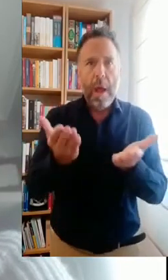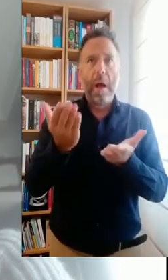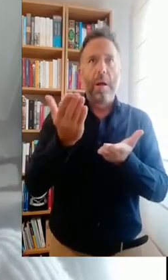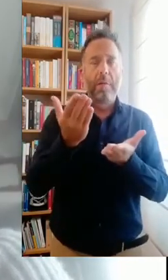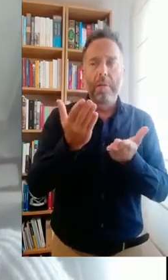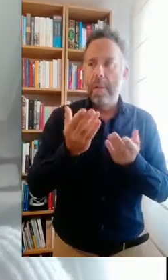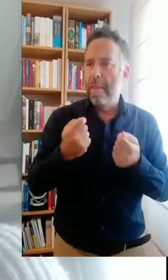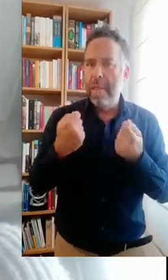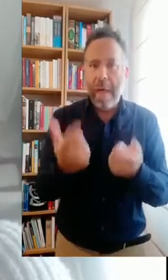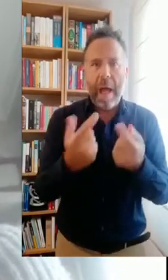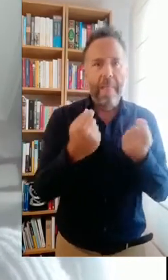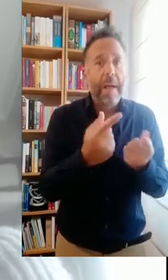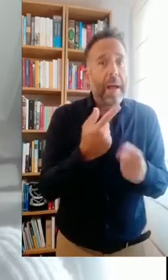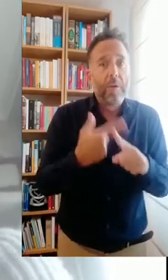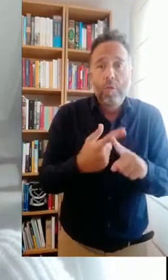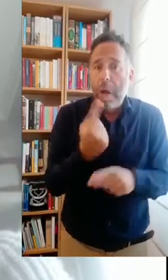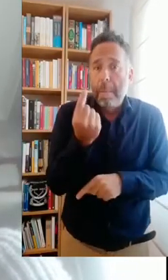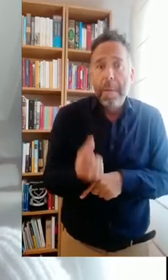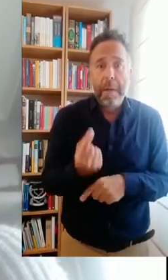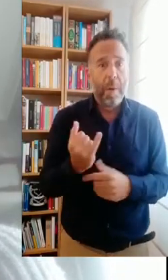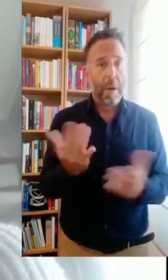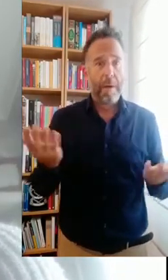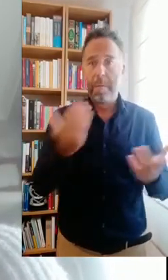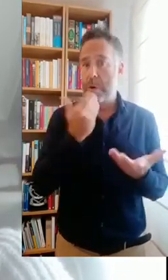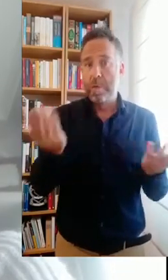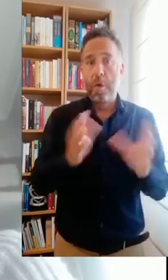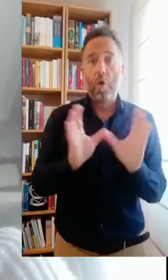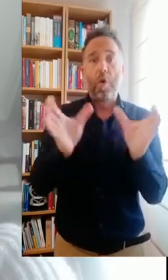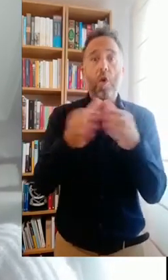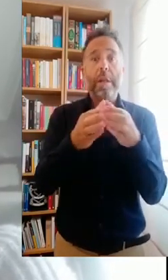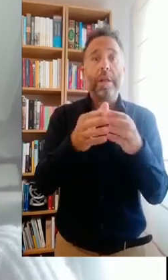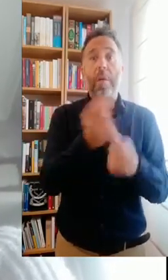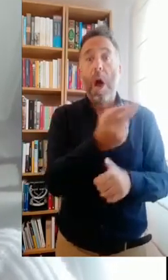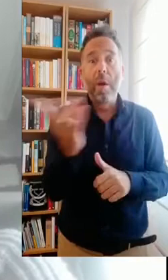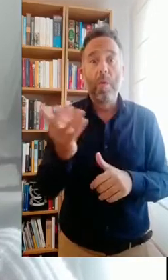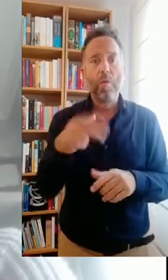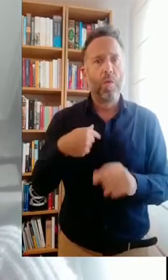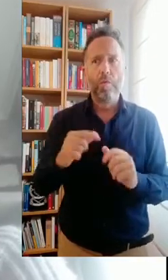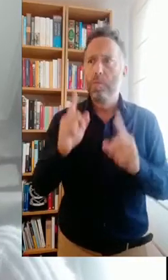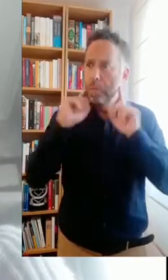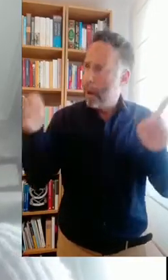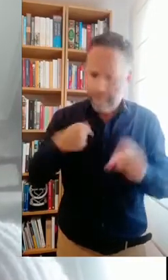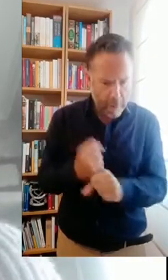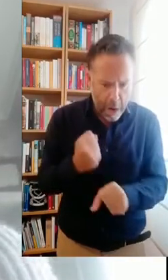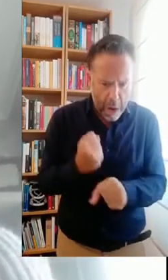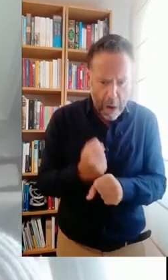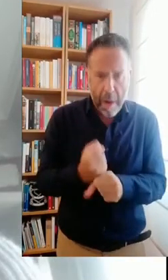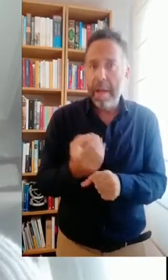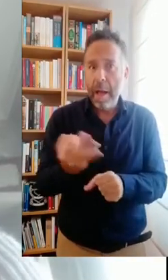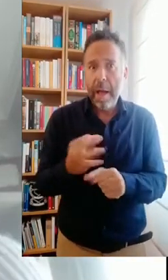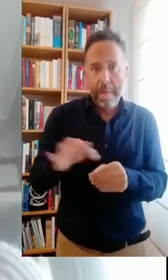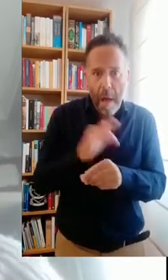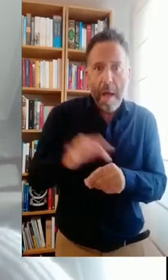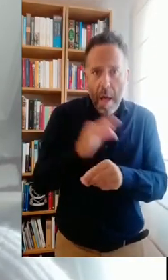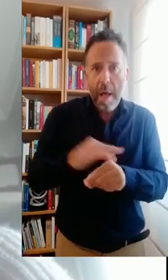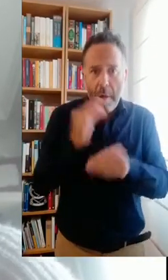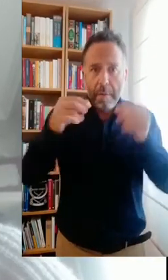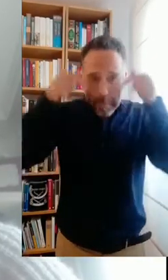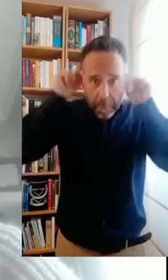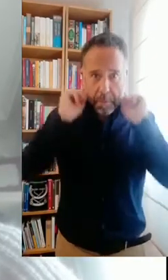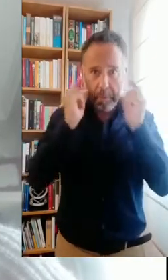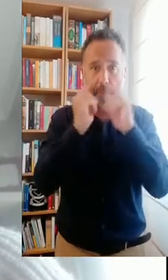colaborar y para aportar lo que tienen. Hablamos de colectivos que se han puesto rápidamente a trabajar para fabricar